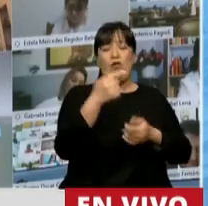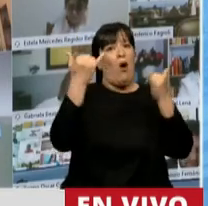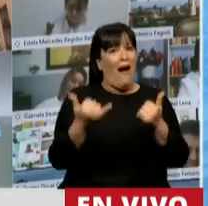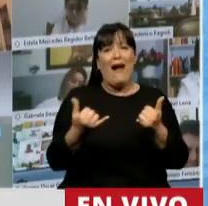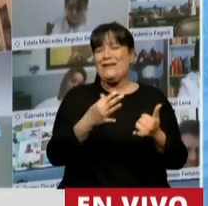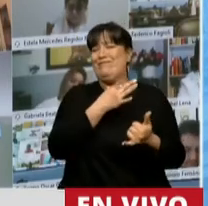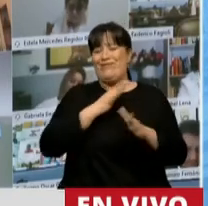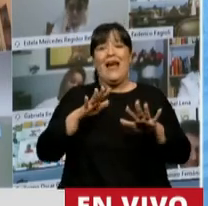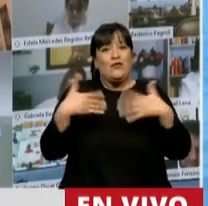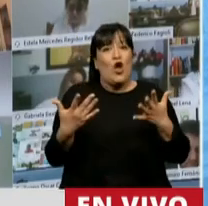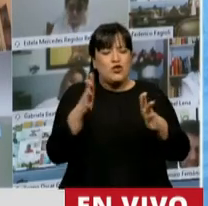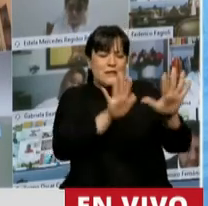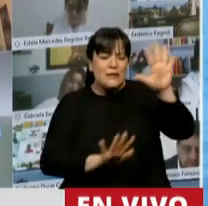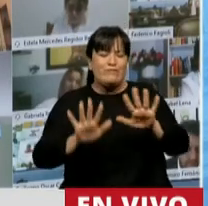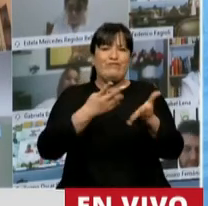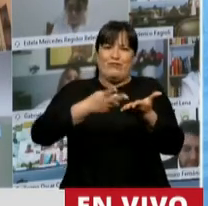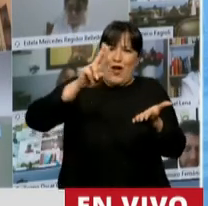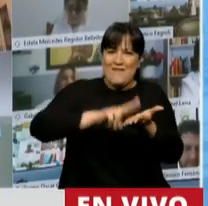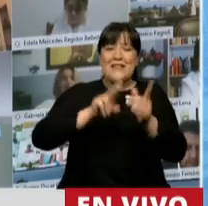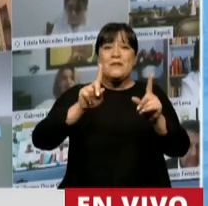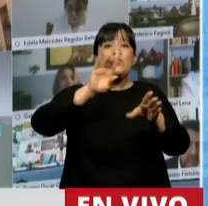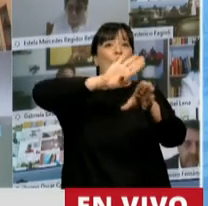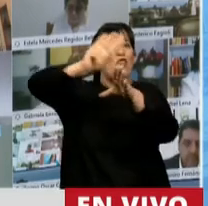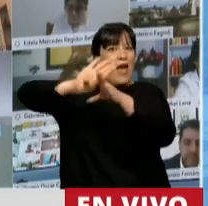la reestructuración de la deuda que tienen